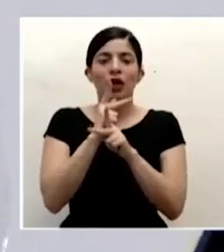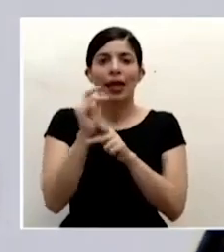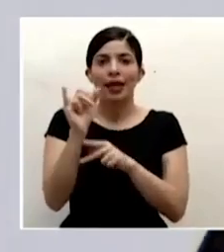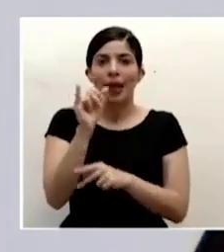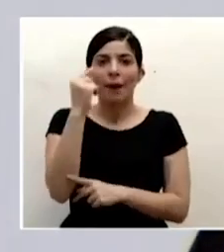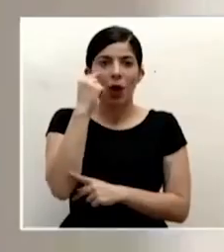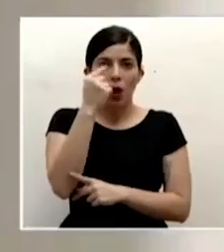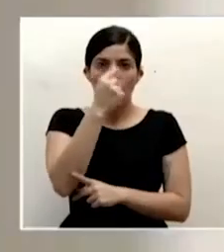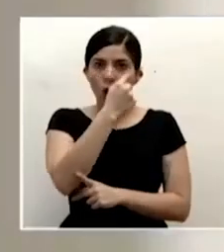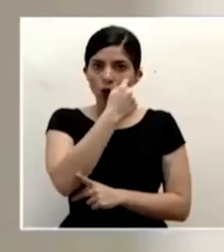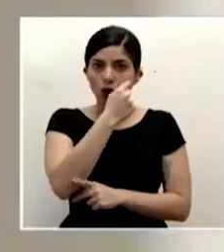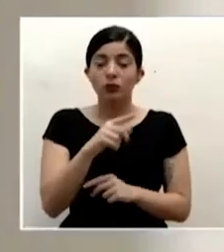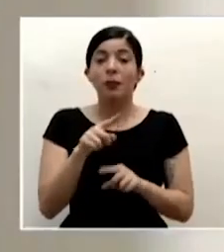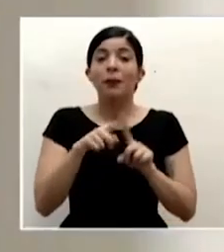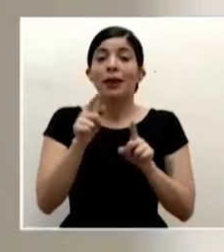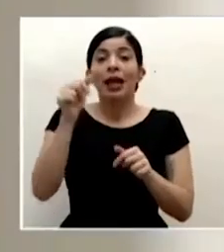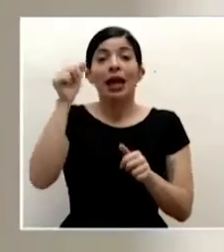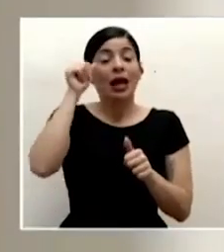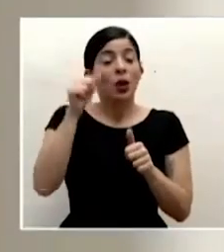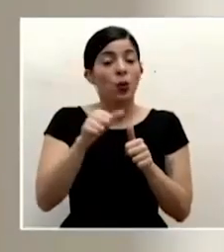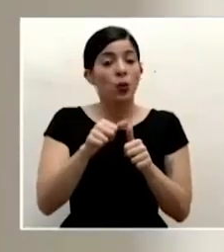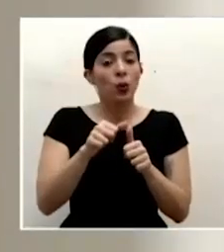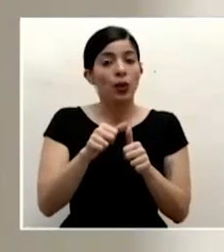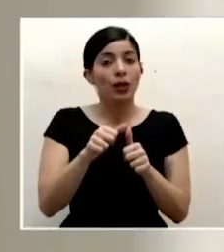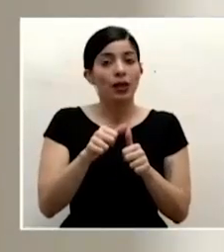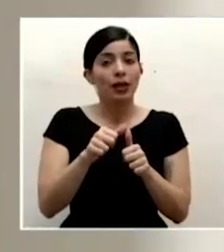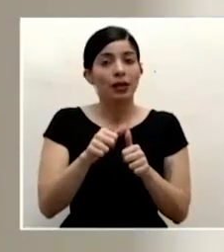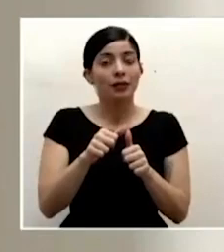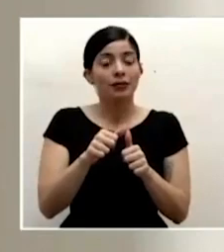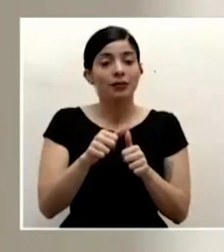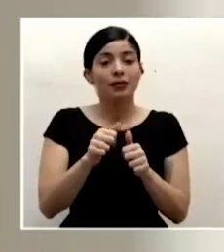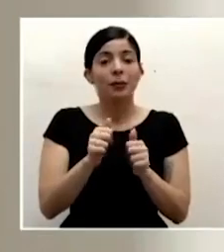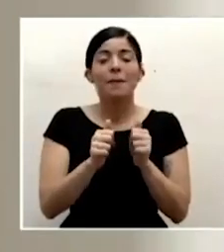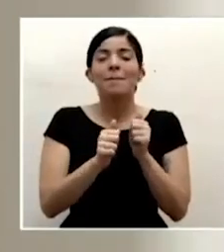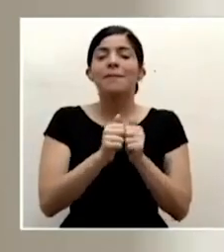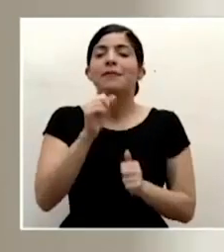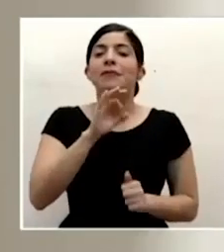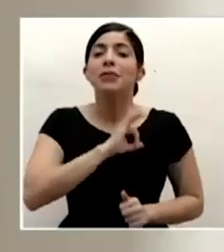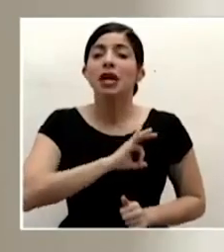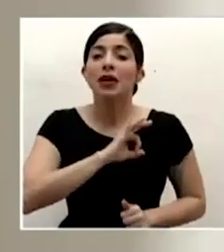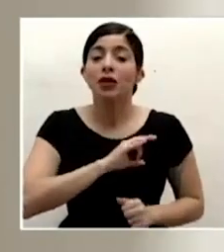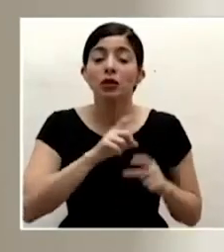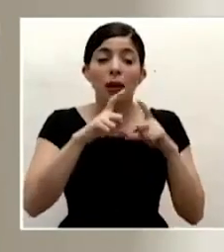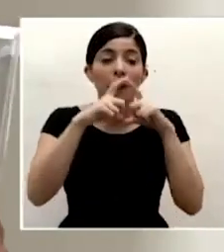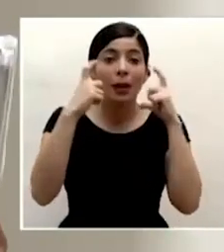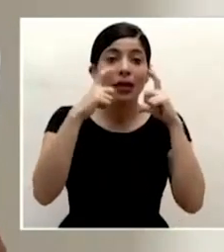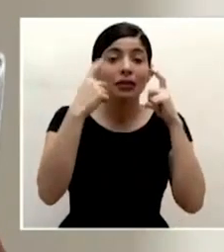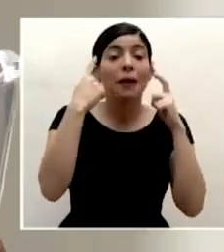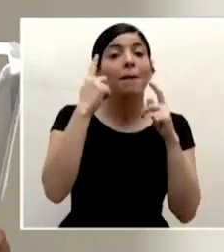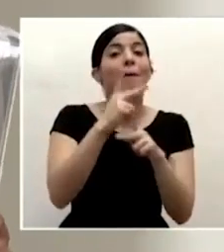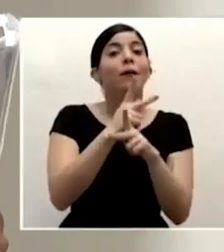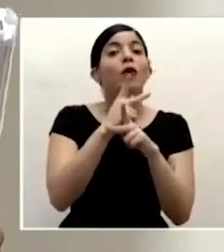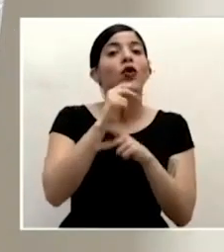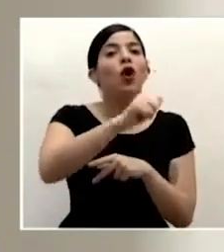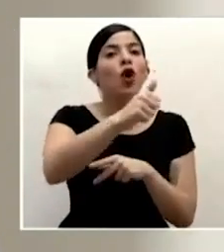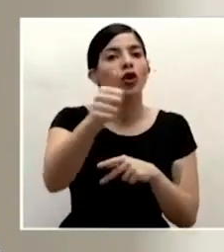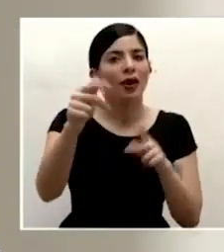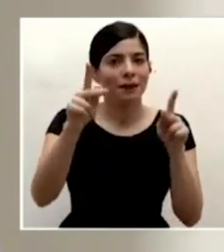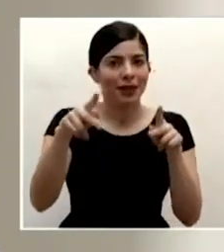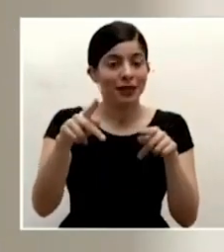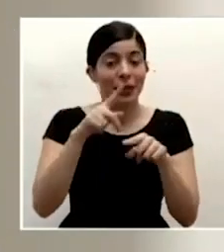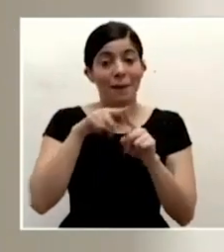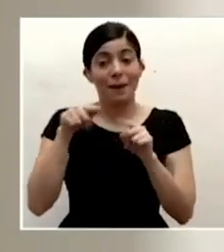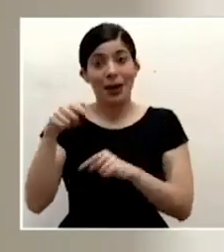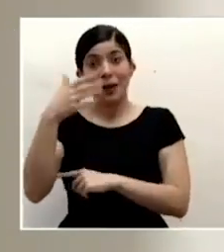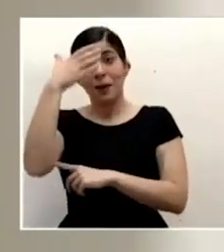aunque recordemos que la mayor beneficio del uso de mascarillas es para proteger a los demás pero esta eventualmente